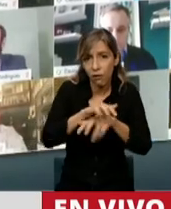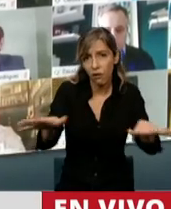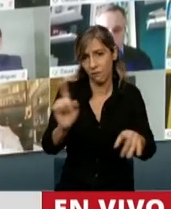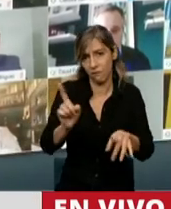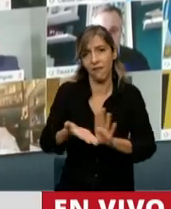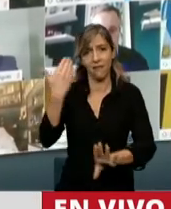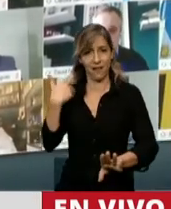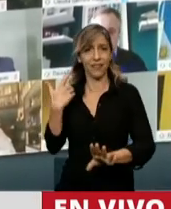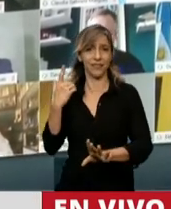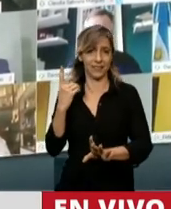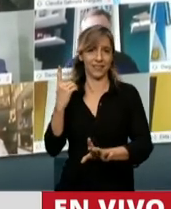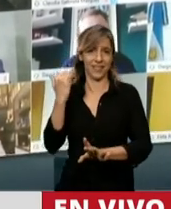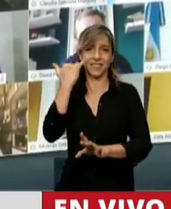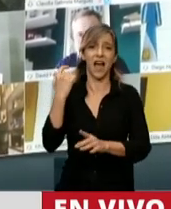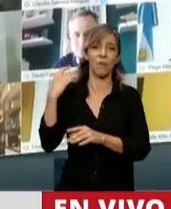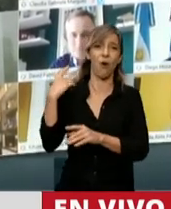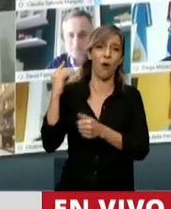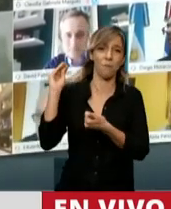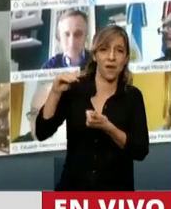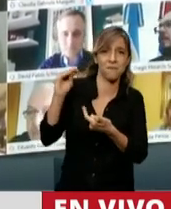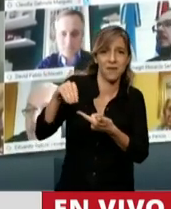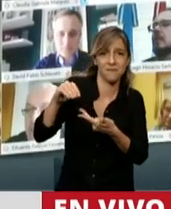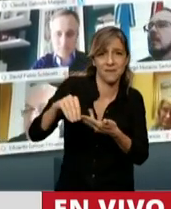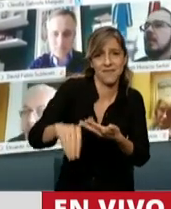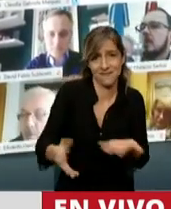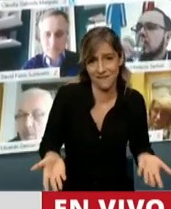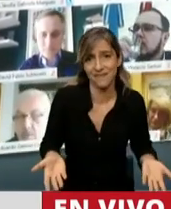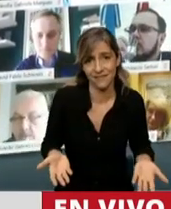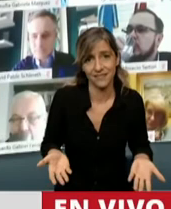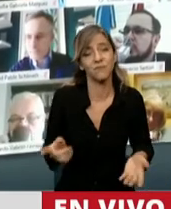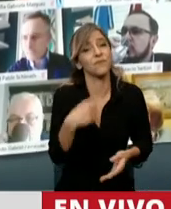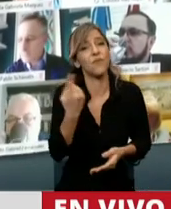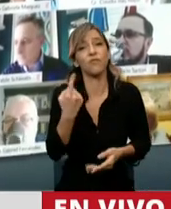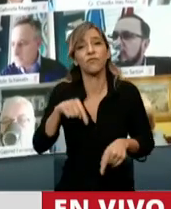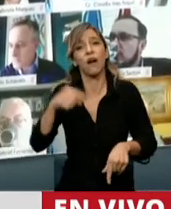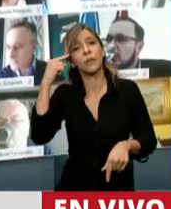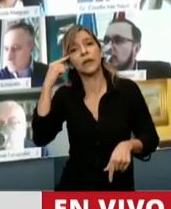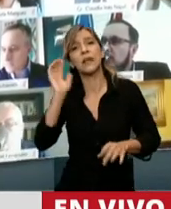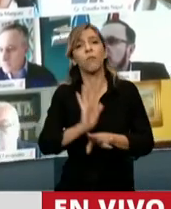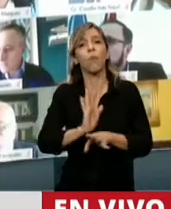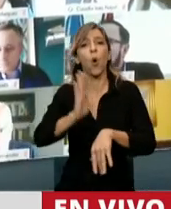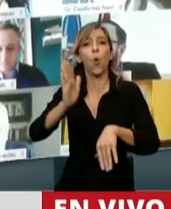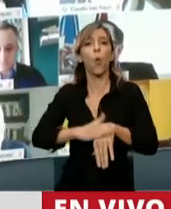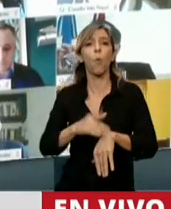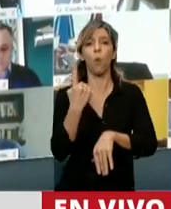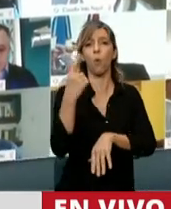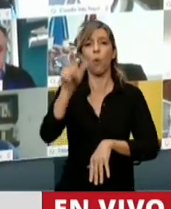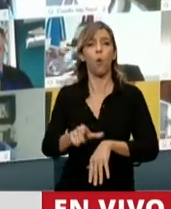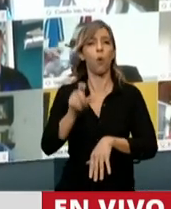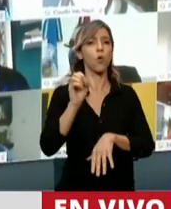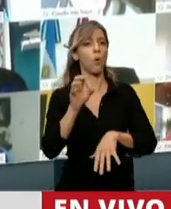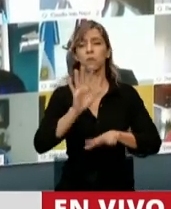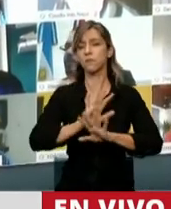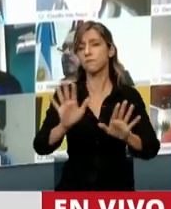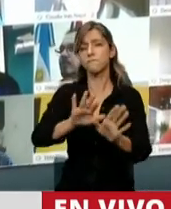esto como una ley a medida, una ley con nombre y apellido. Es un gran error, porque es el mismo error, y yo lo invito, señor presidente, a